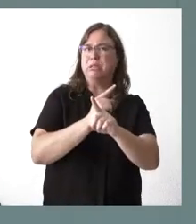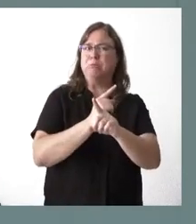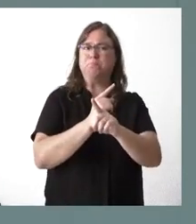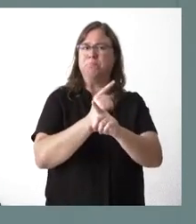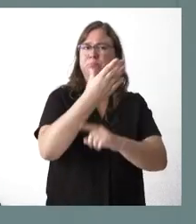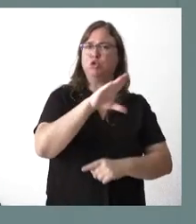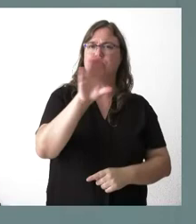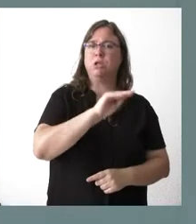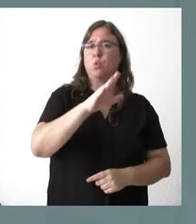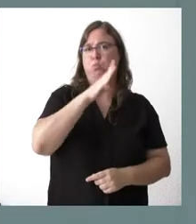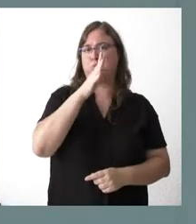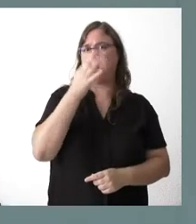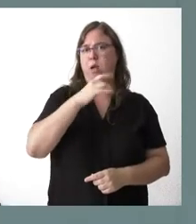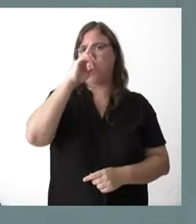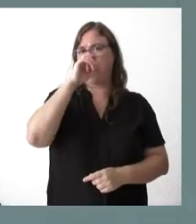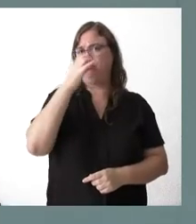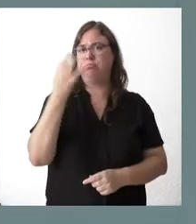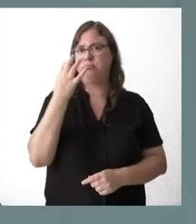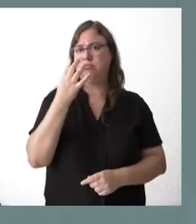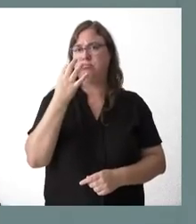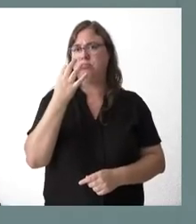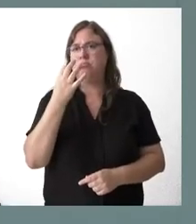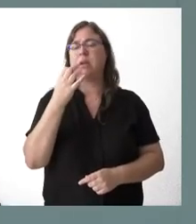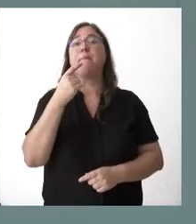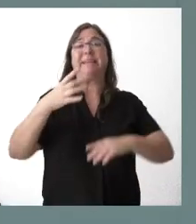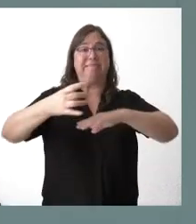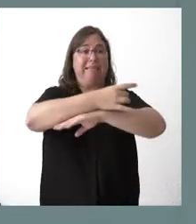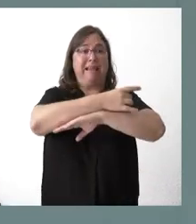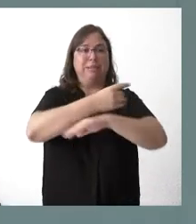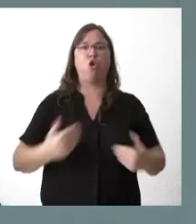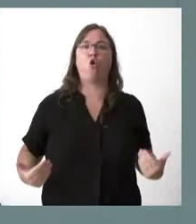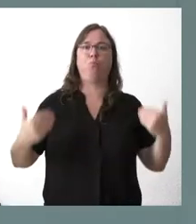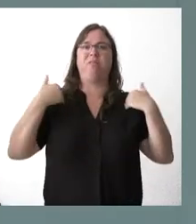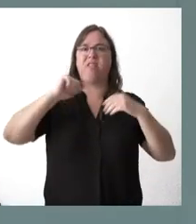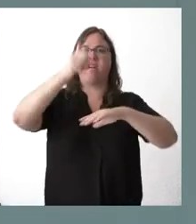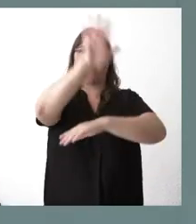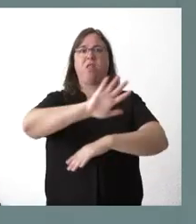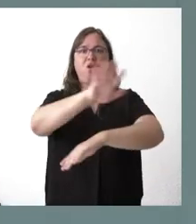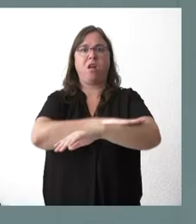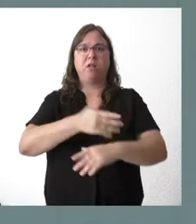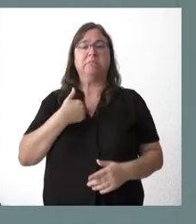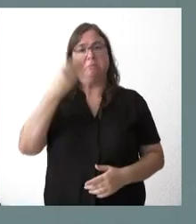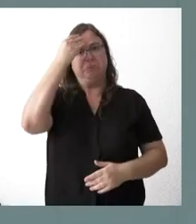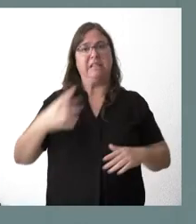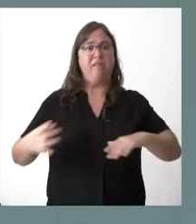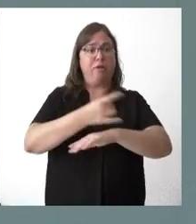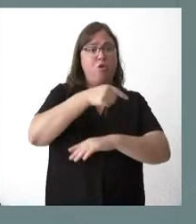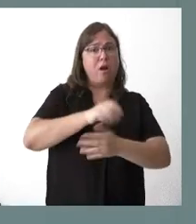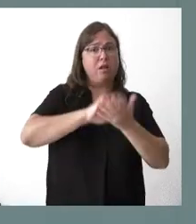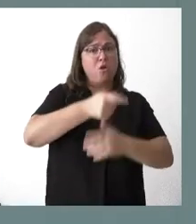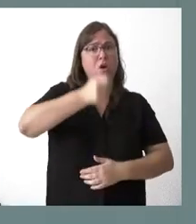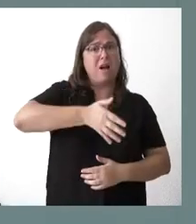porque no podemos olvidar que el ferrocarril es una competencia nacional y, si piensan que el ferrocarril es caro en Castilla y León,